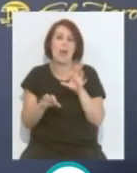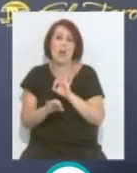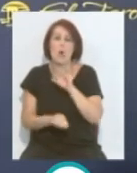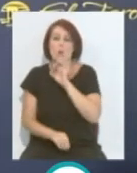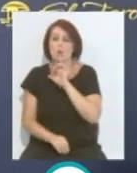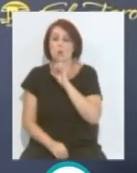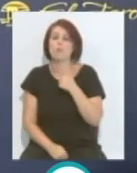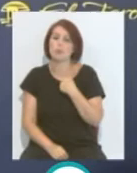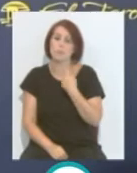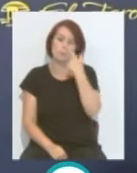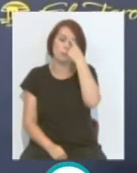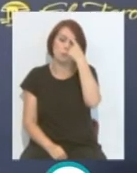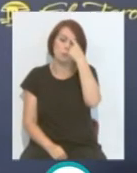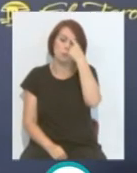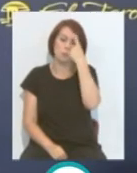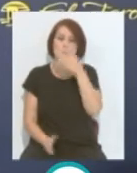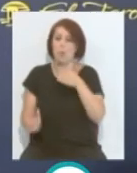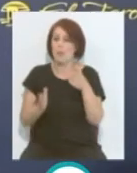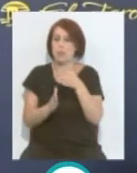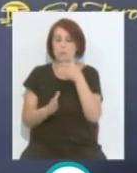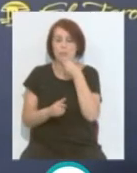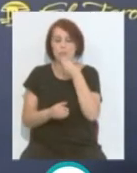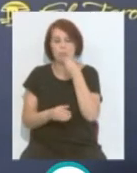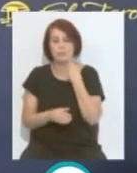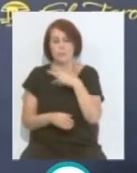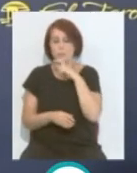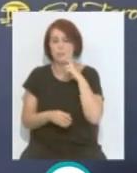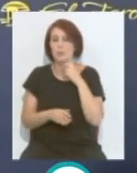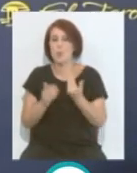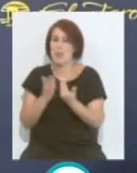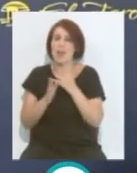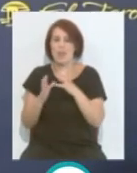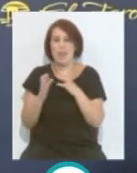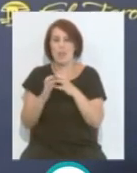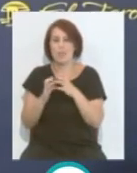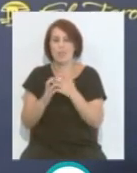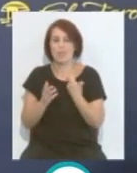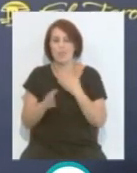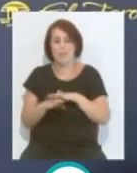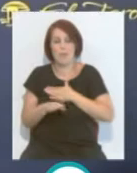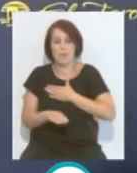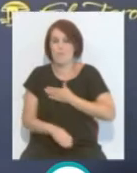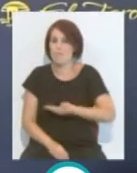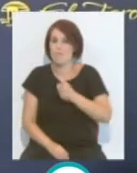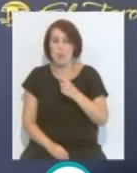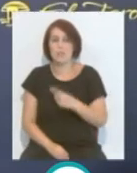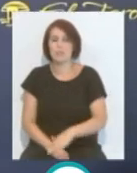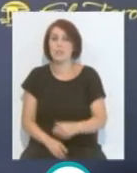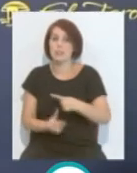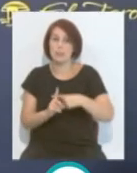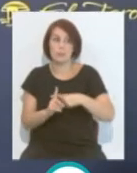pero me quedo, han habido momentos muy bonitos. Pero quizás me quedo con el día del Granada. Pues la verdad que a nivel